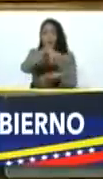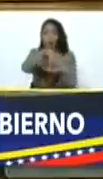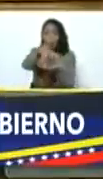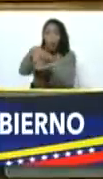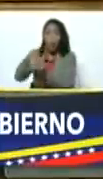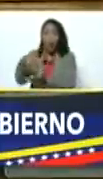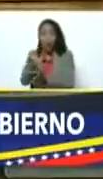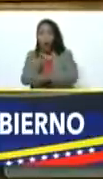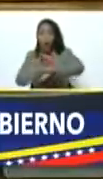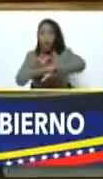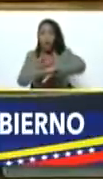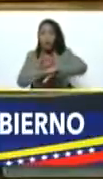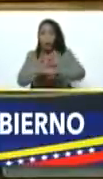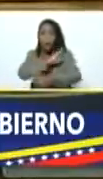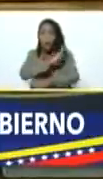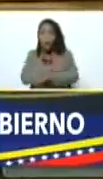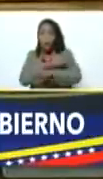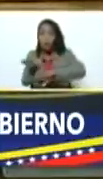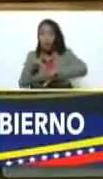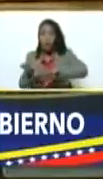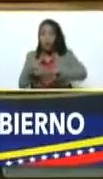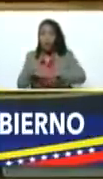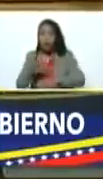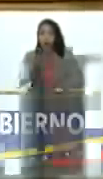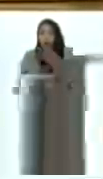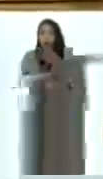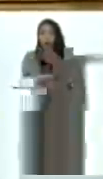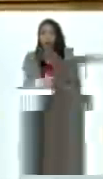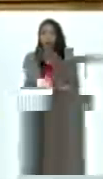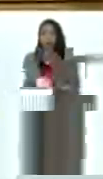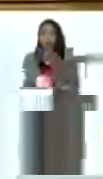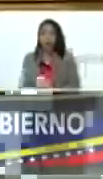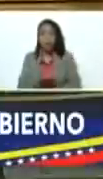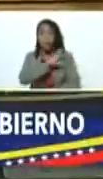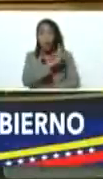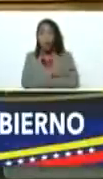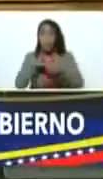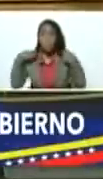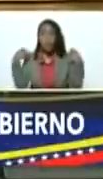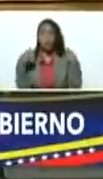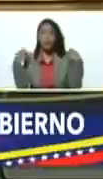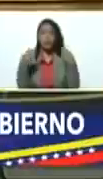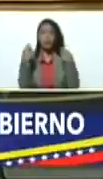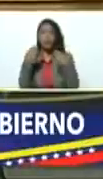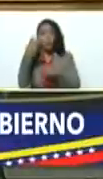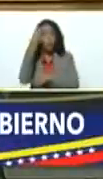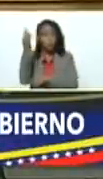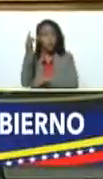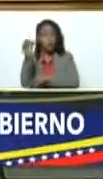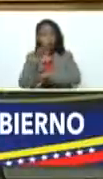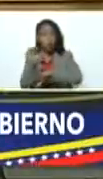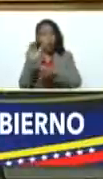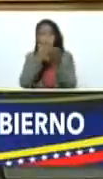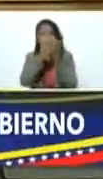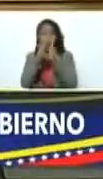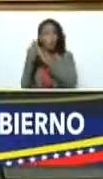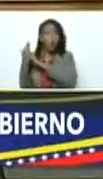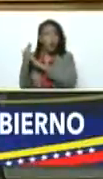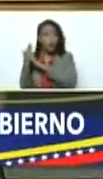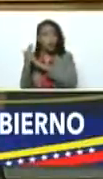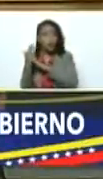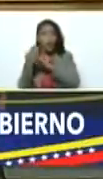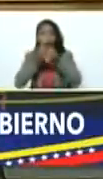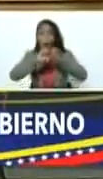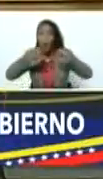gobernaciones, el Poder Municipal, las alcaldías y el Poder Popular, los consejos comunales y las organizaciones